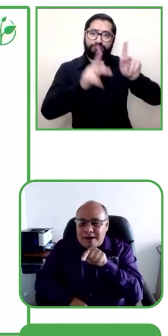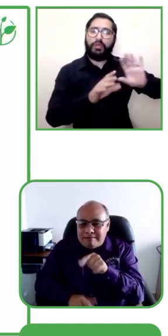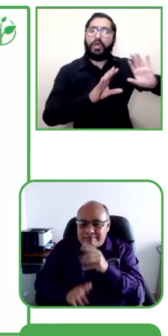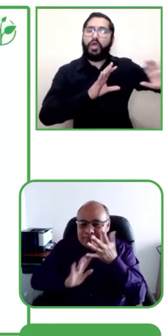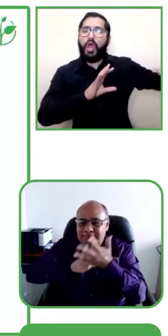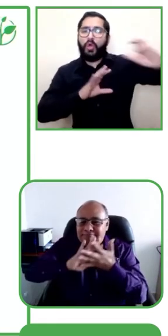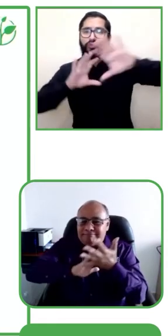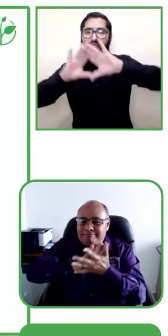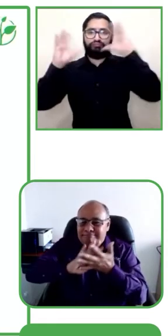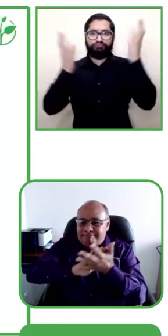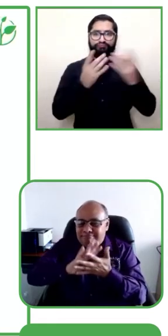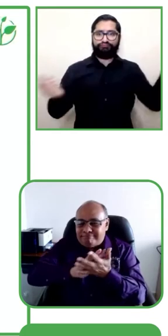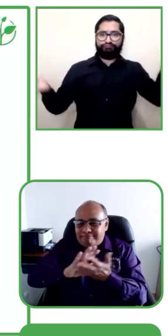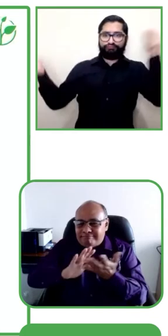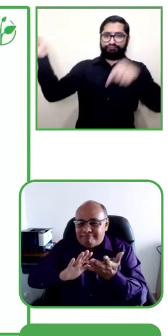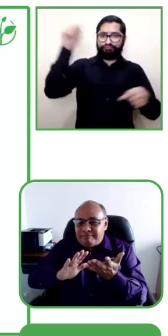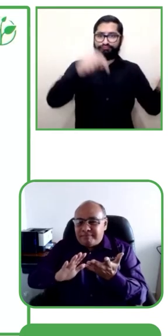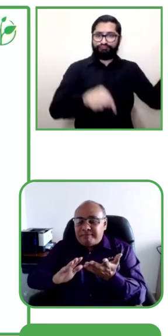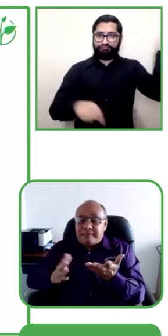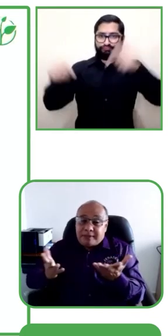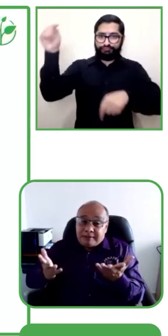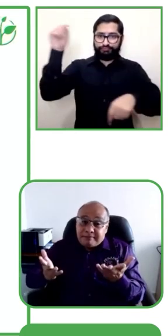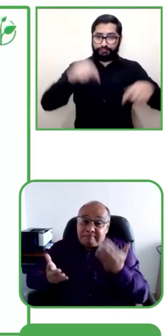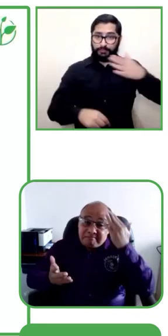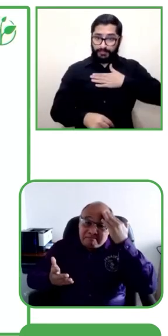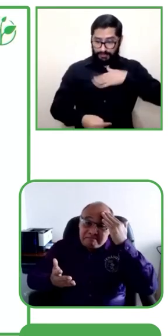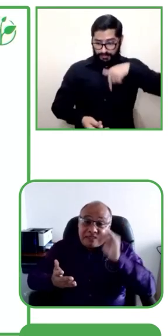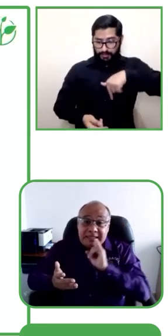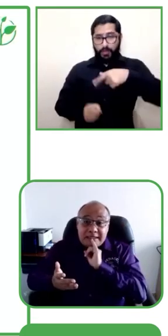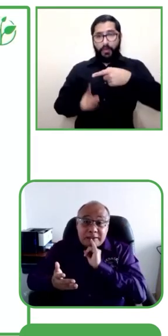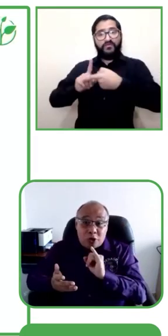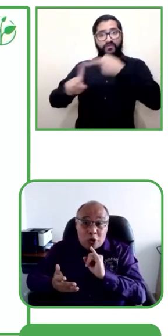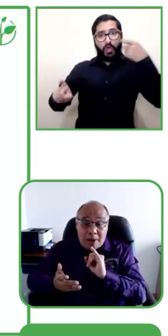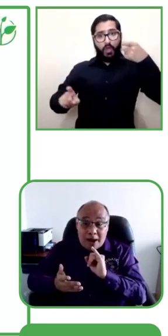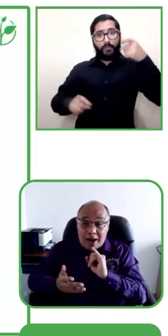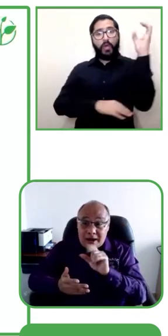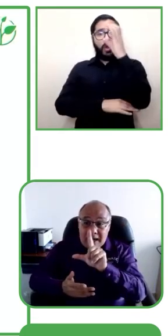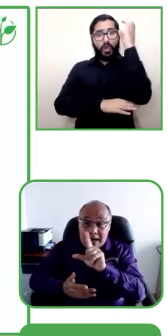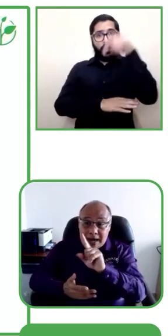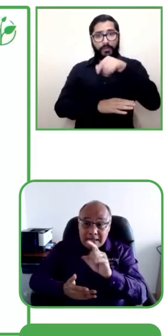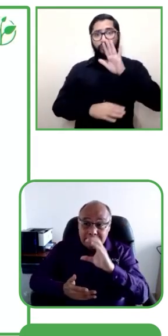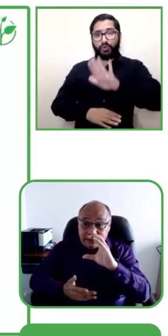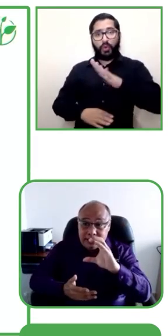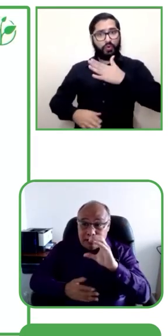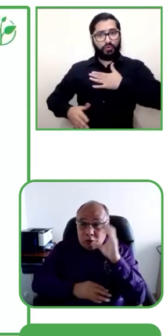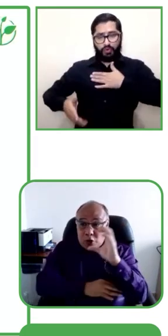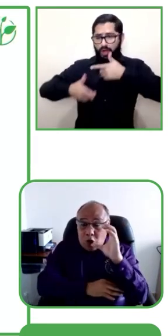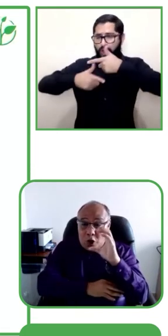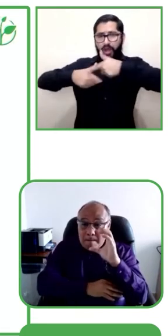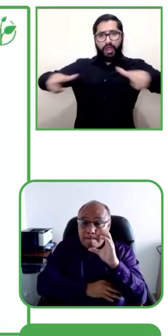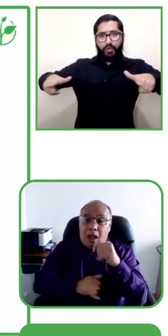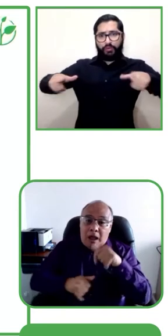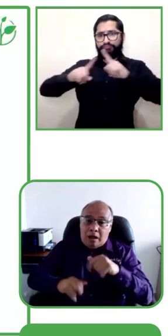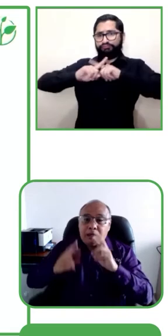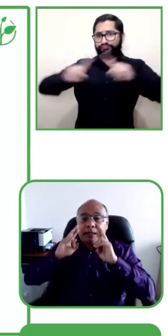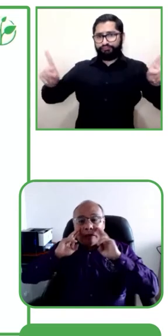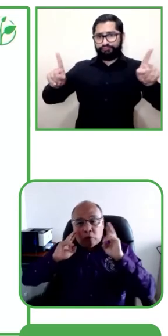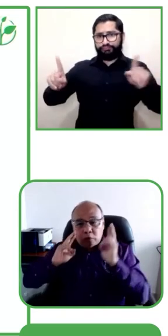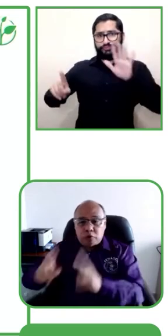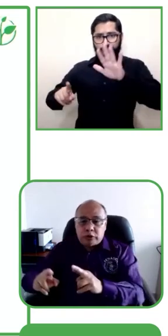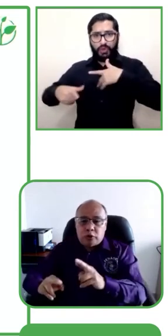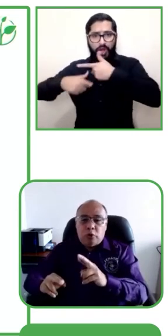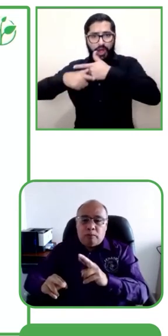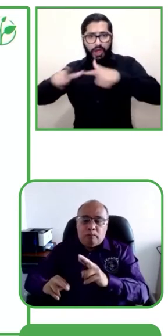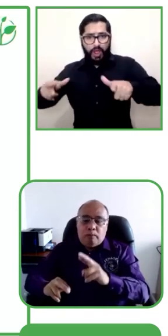manejamos un idioma diferente y nuestra diferencia es idiomática, que es la lengua de señas. En nuestro caso es la